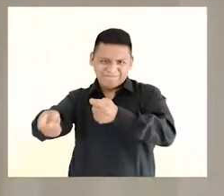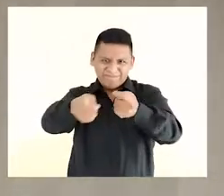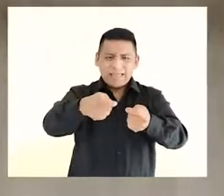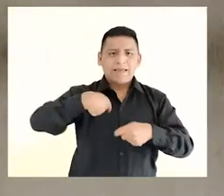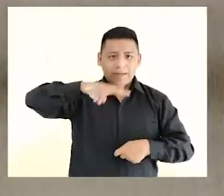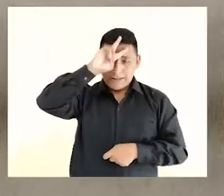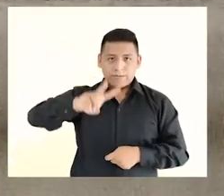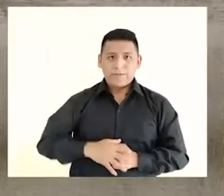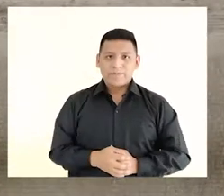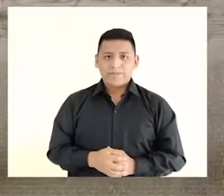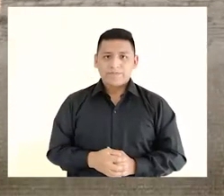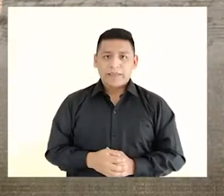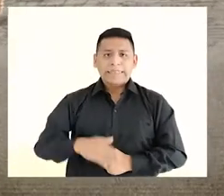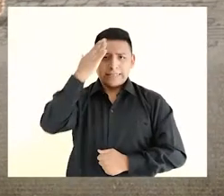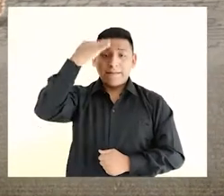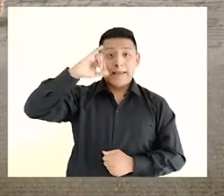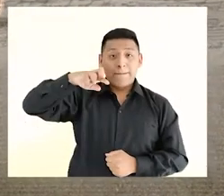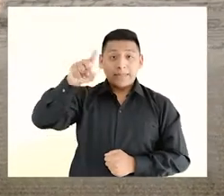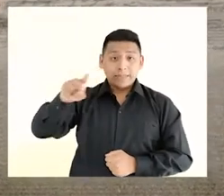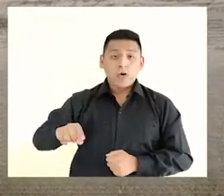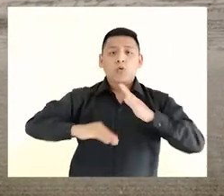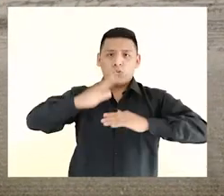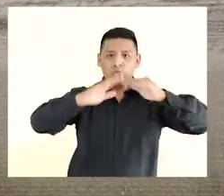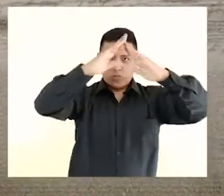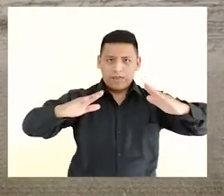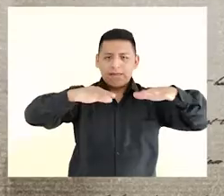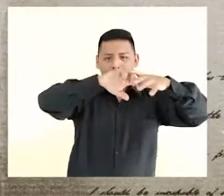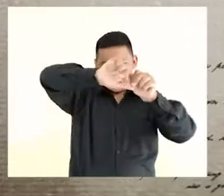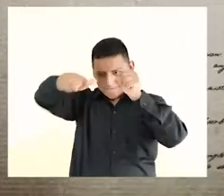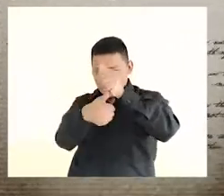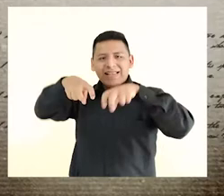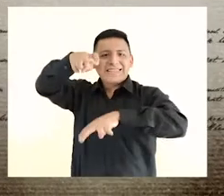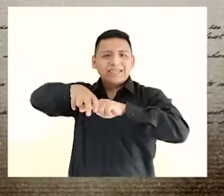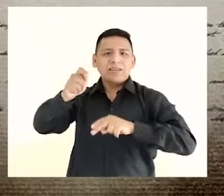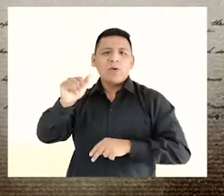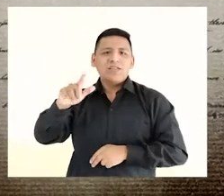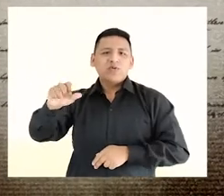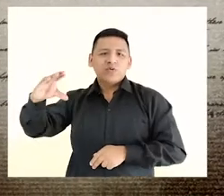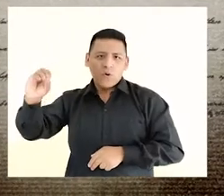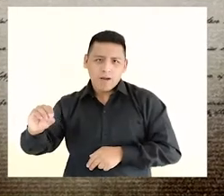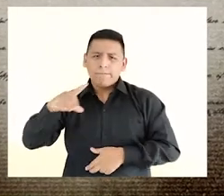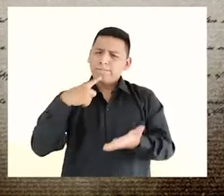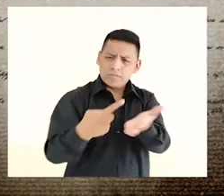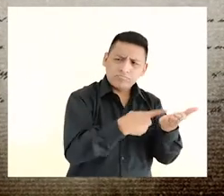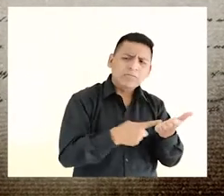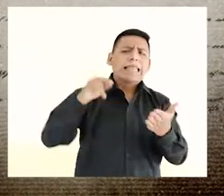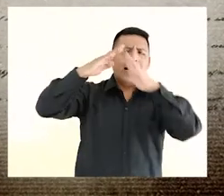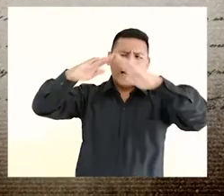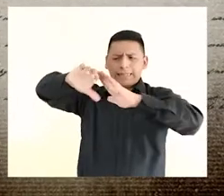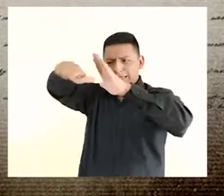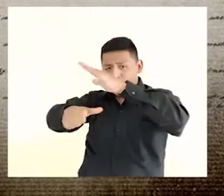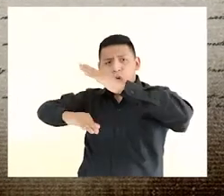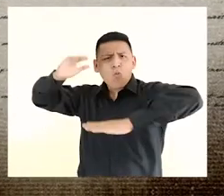palacio de los virreyes del Perú. Se tiene entendido que Pizarro construyó su casa sobre el asiento de Tailichusco, pero aún se debate si